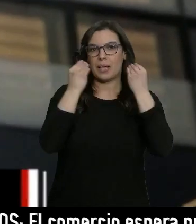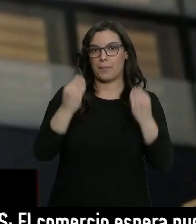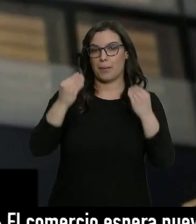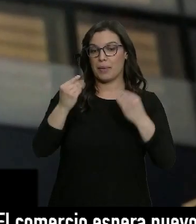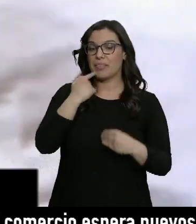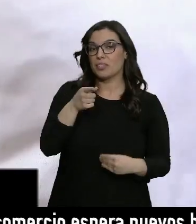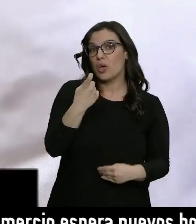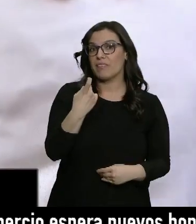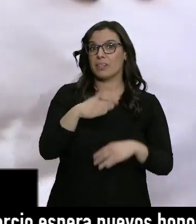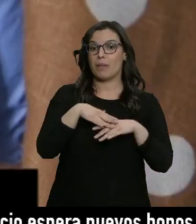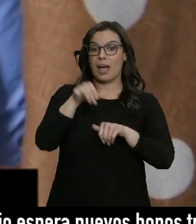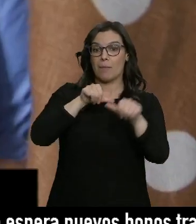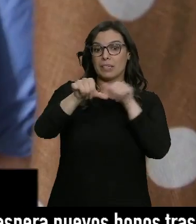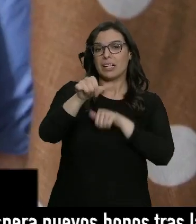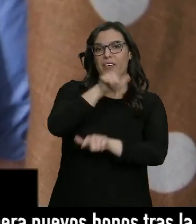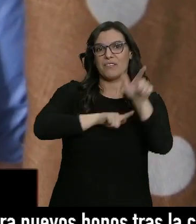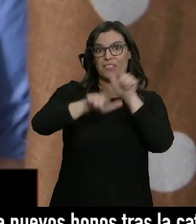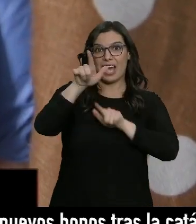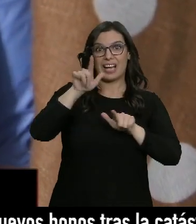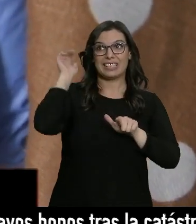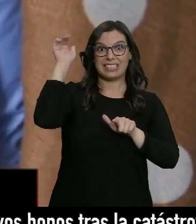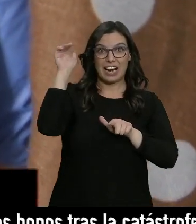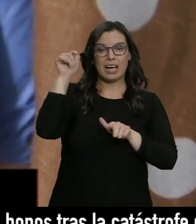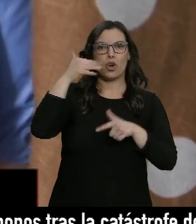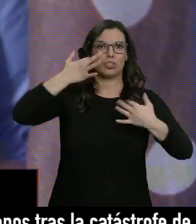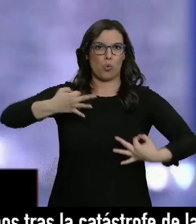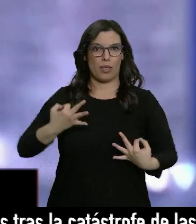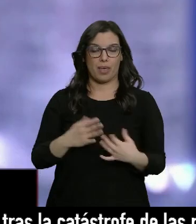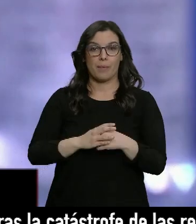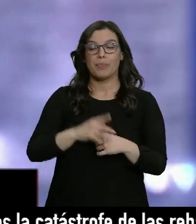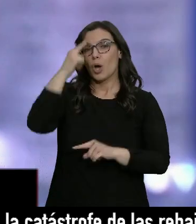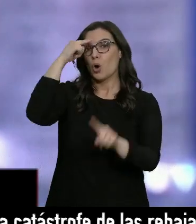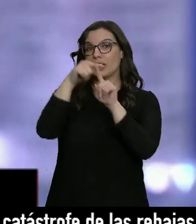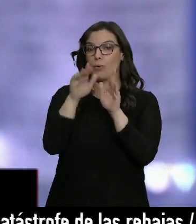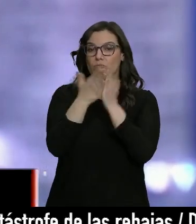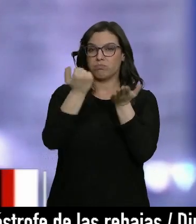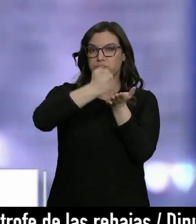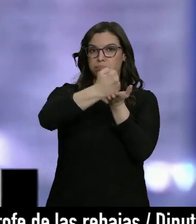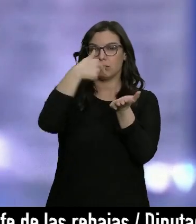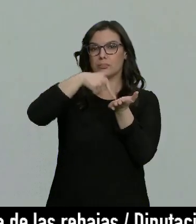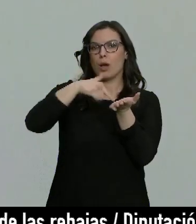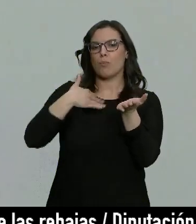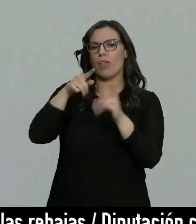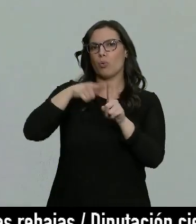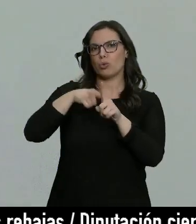hacer más seguros los viajes internacionales. El objetivo es que la cartilla esté operativa este verano.